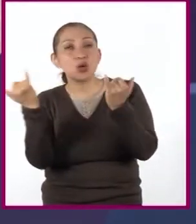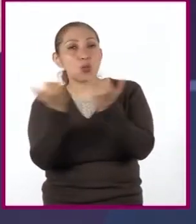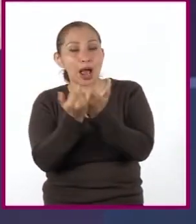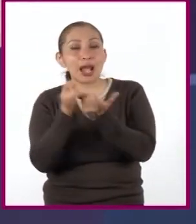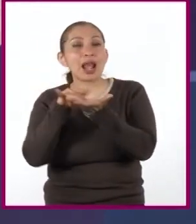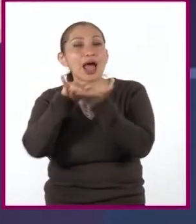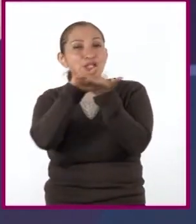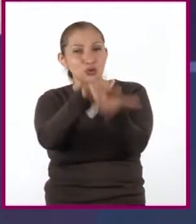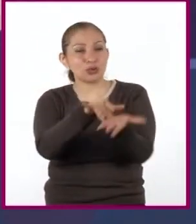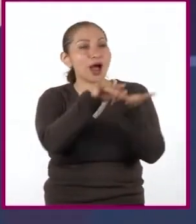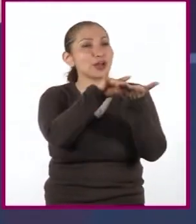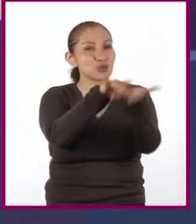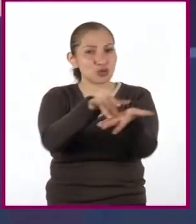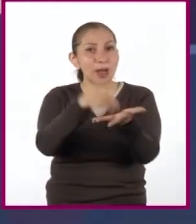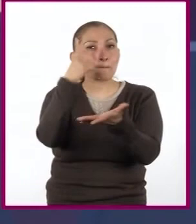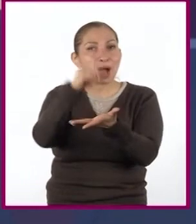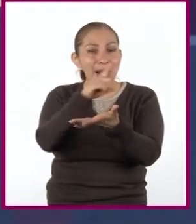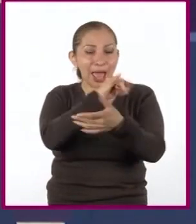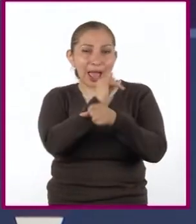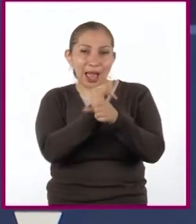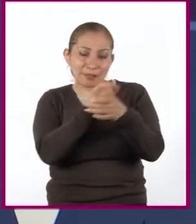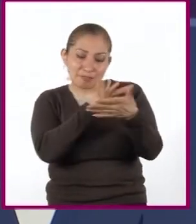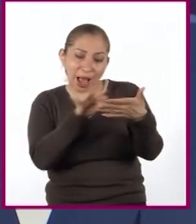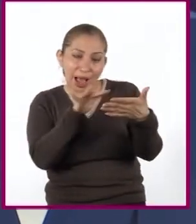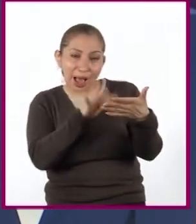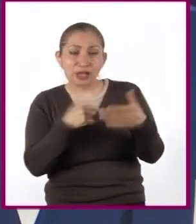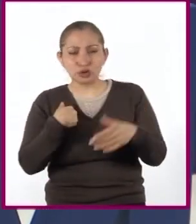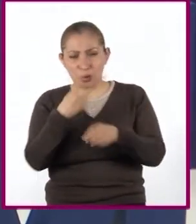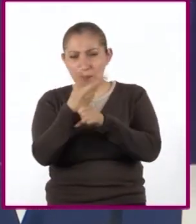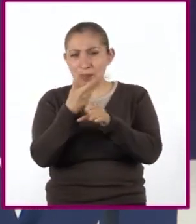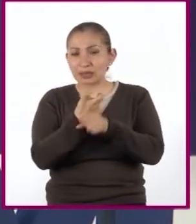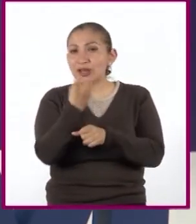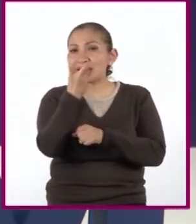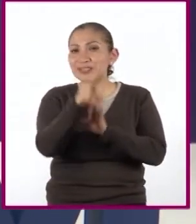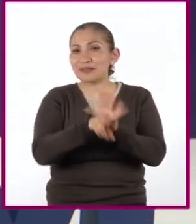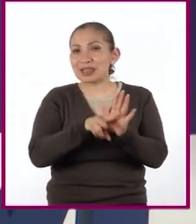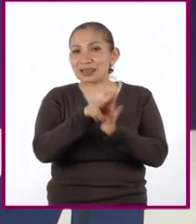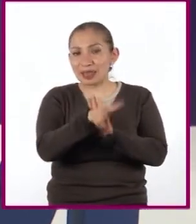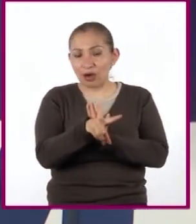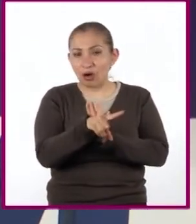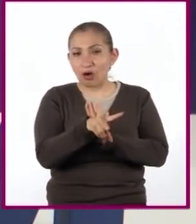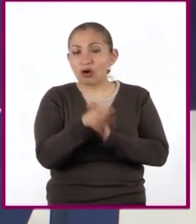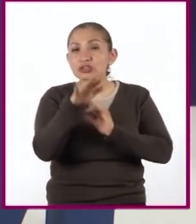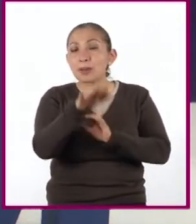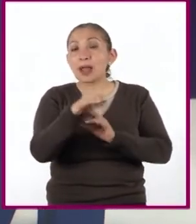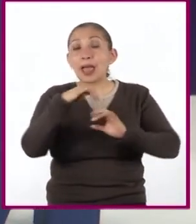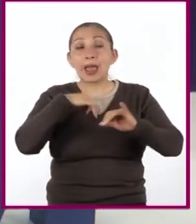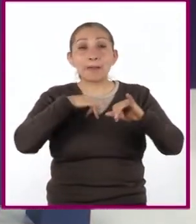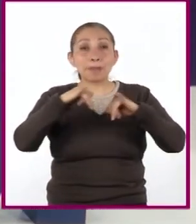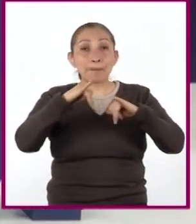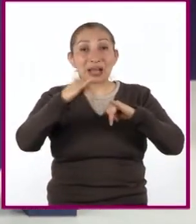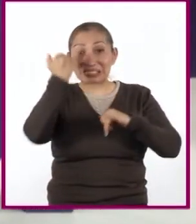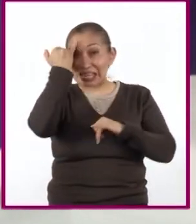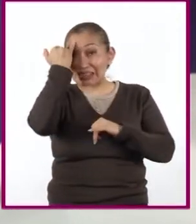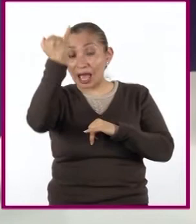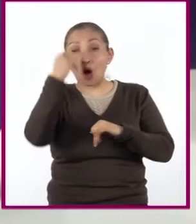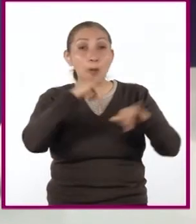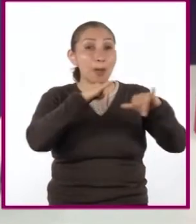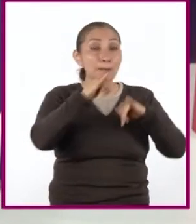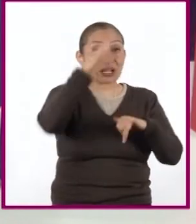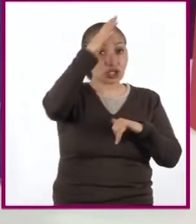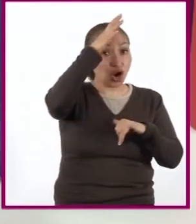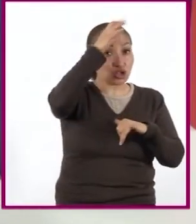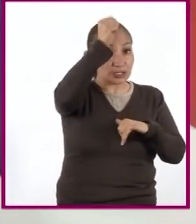recursos gráficos. Pero para ello, los invito a ver el siguiente video sobre los mapas de ideas o mapas